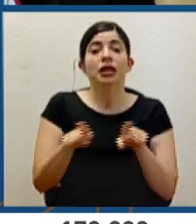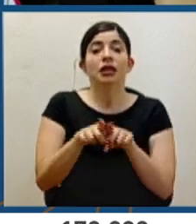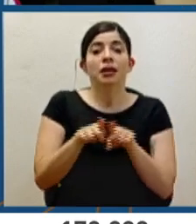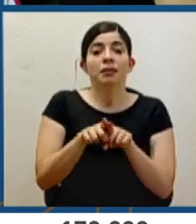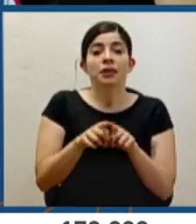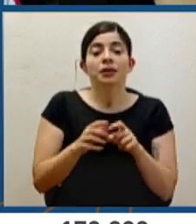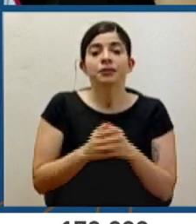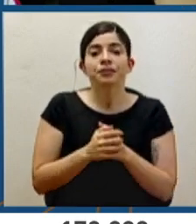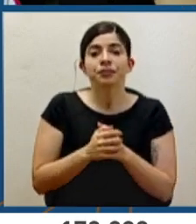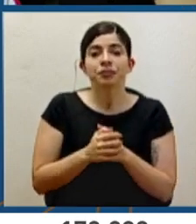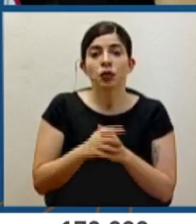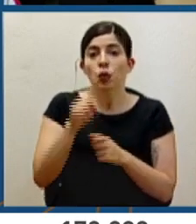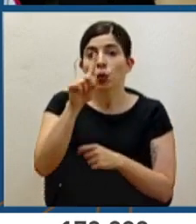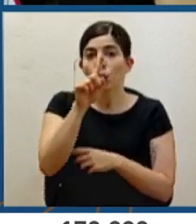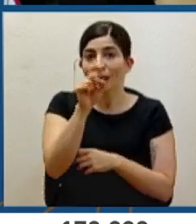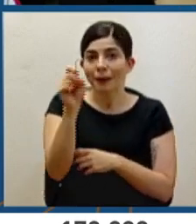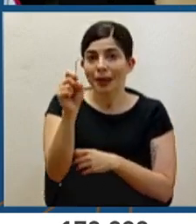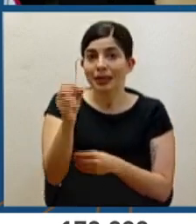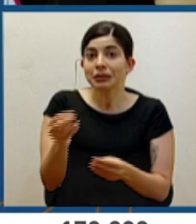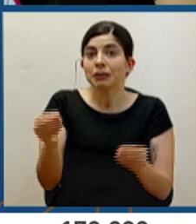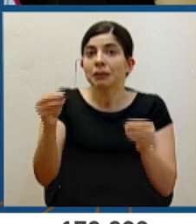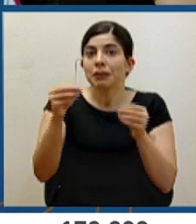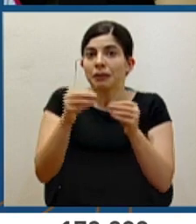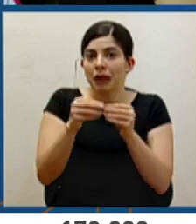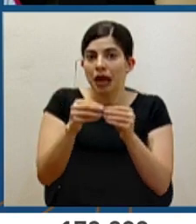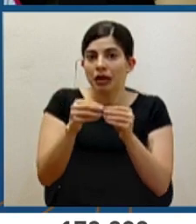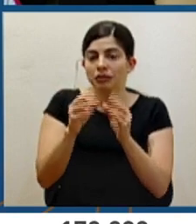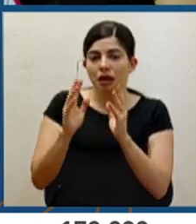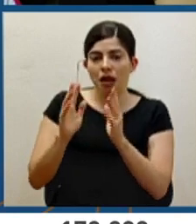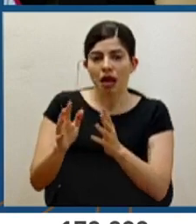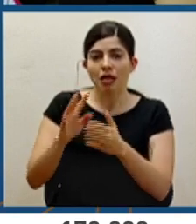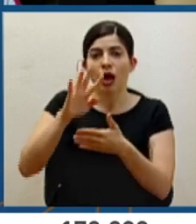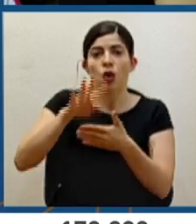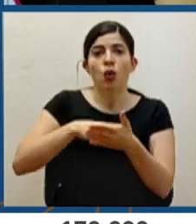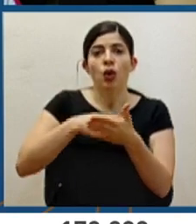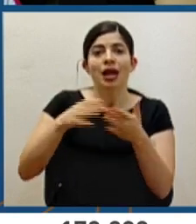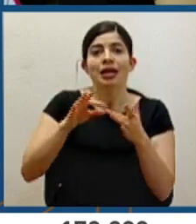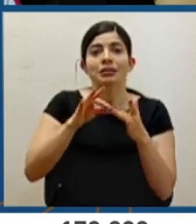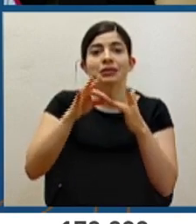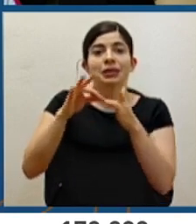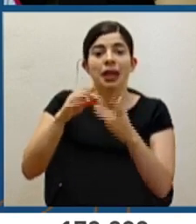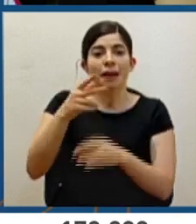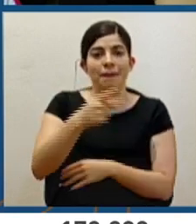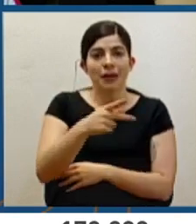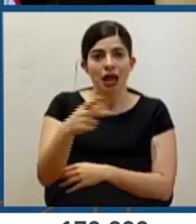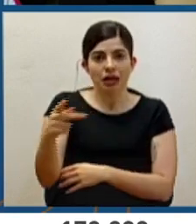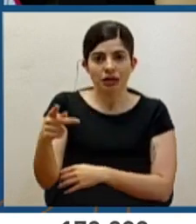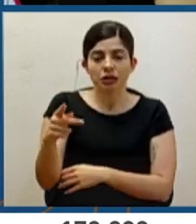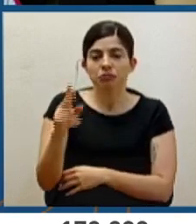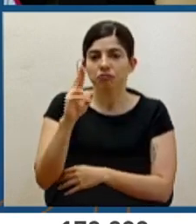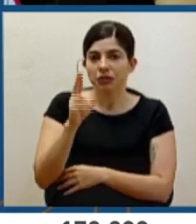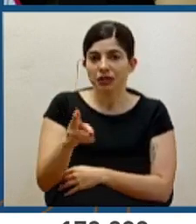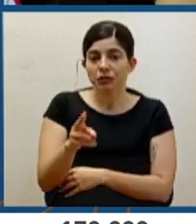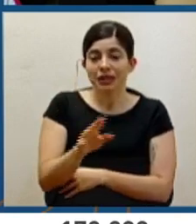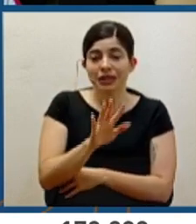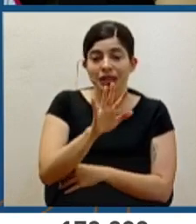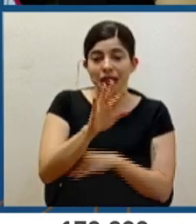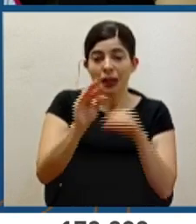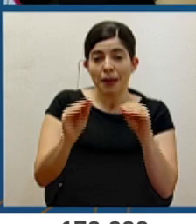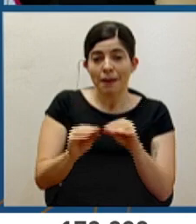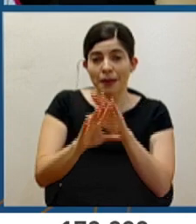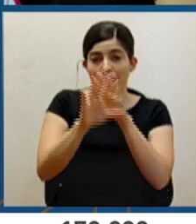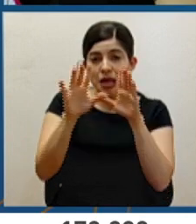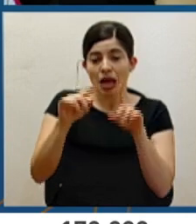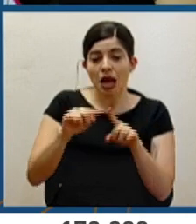por un mes más el horario especial de playas, de apertura de playas, entre las 5 de la